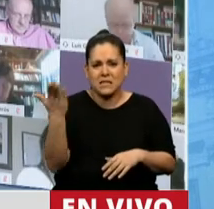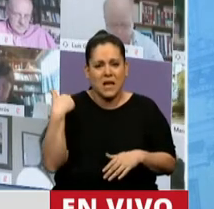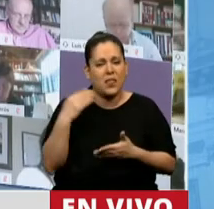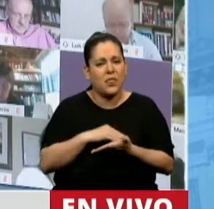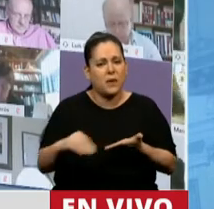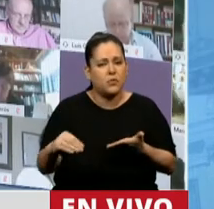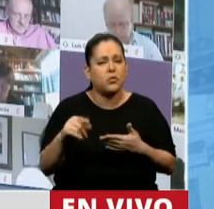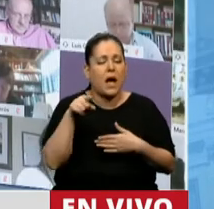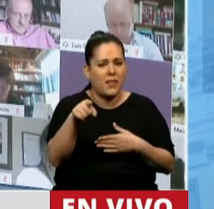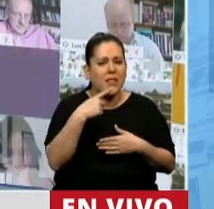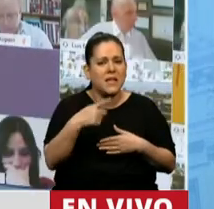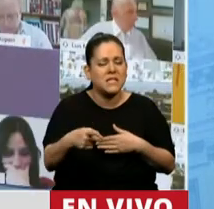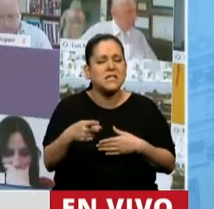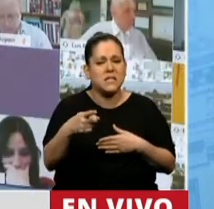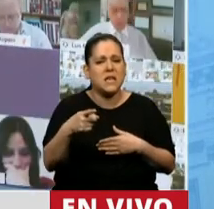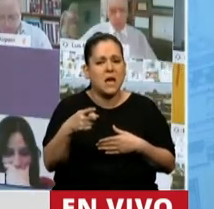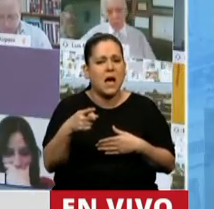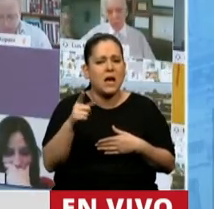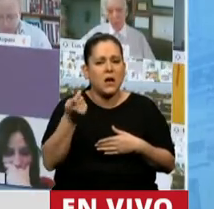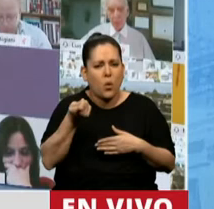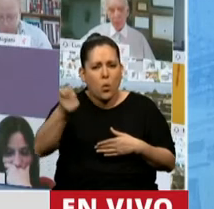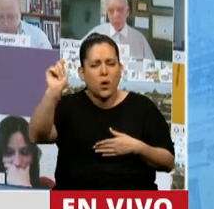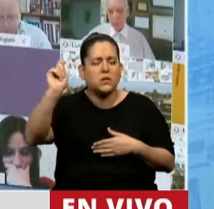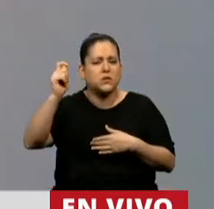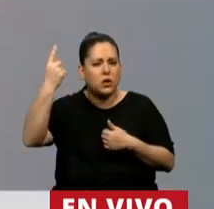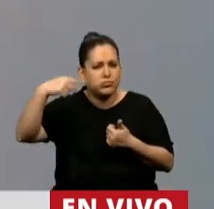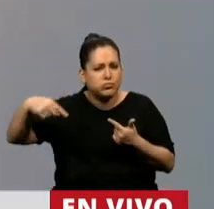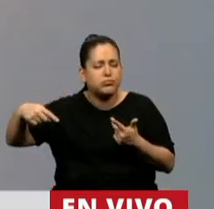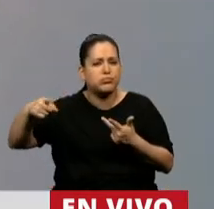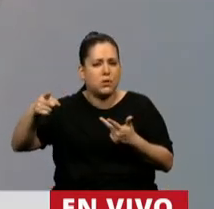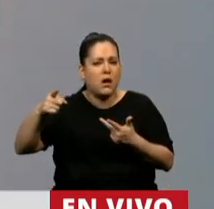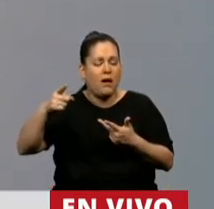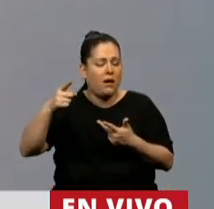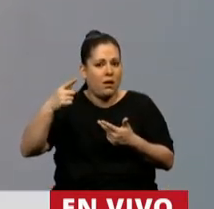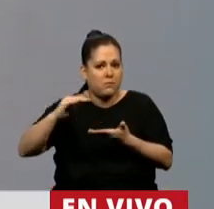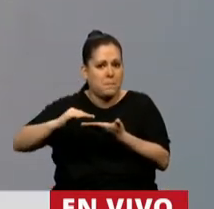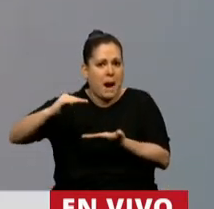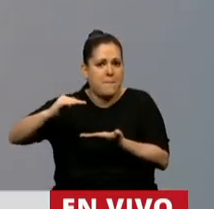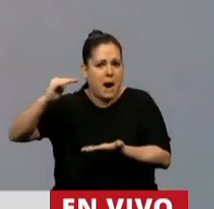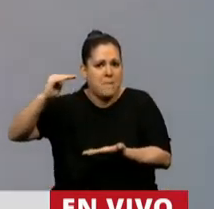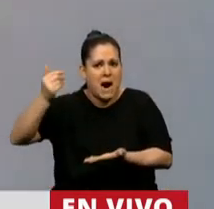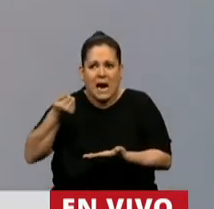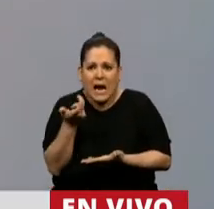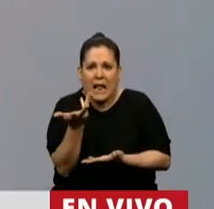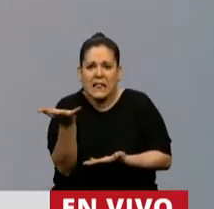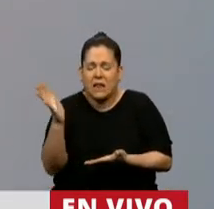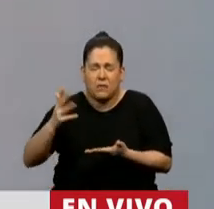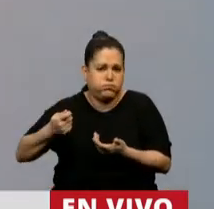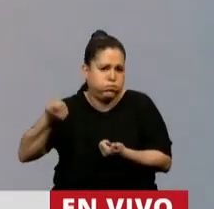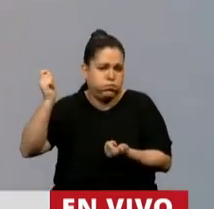la litigiosidad que se proponía no bajó, por el contrario, se duplicó, se duplicó,